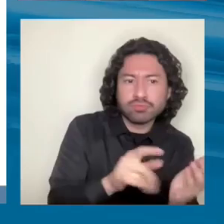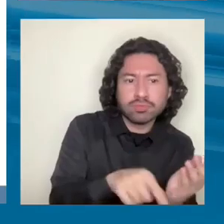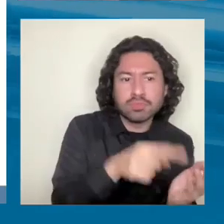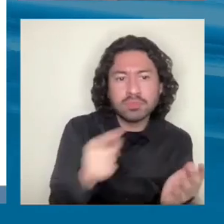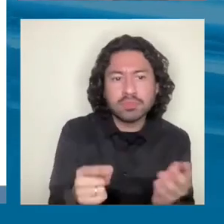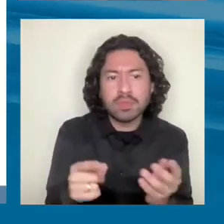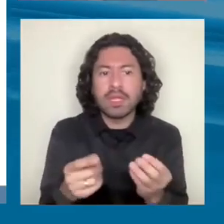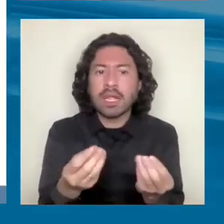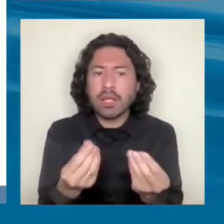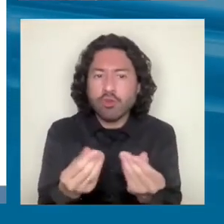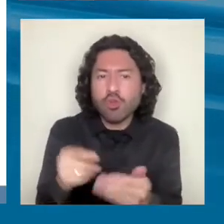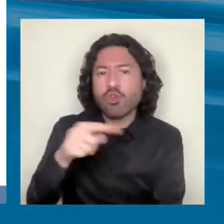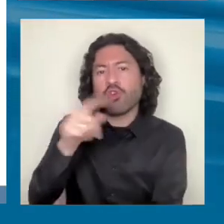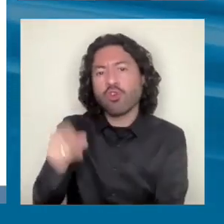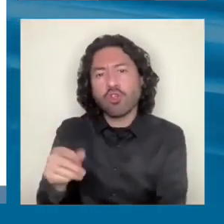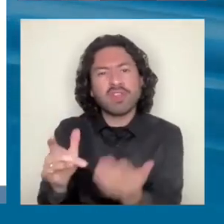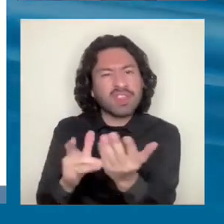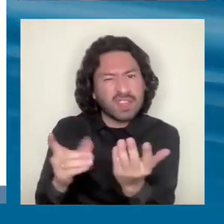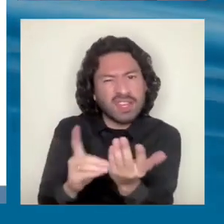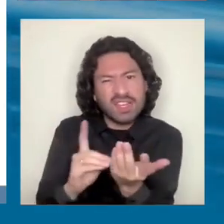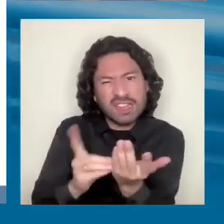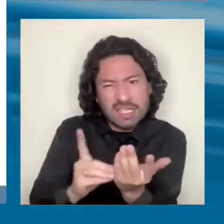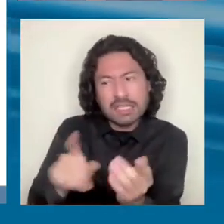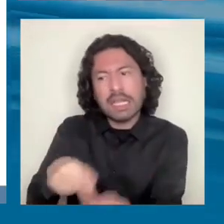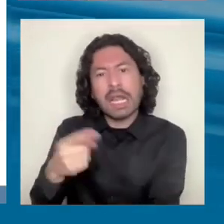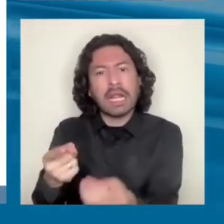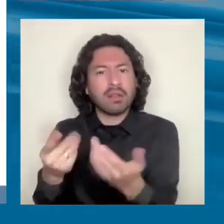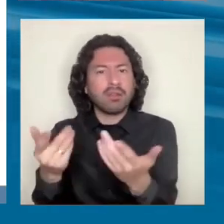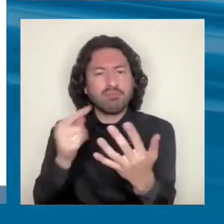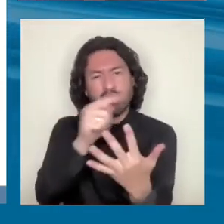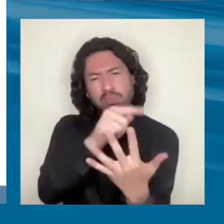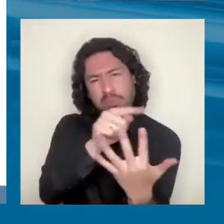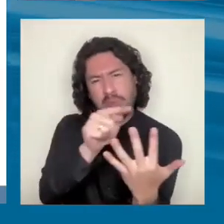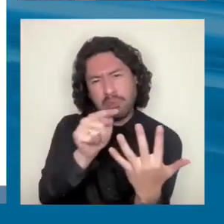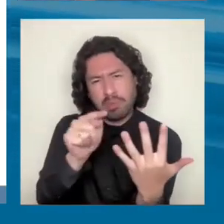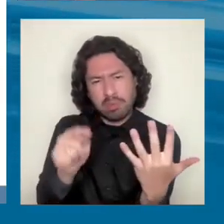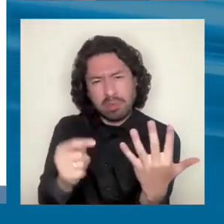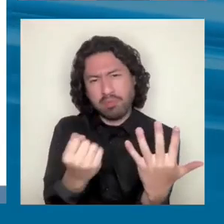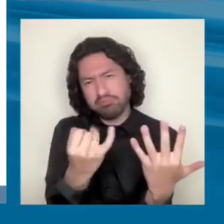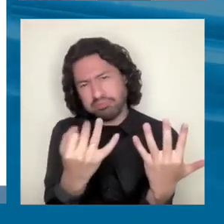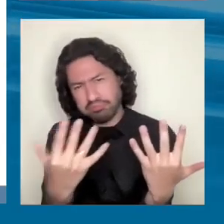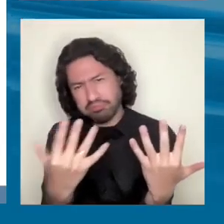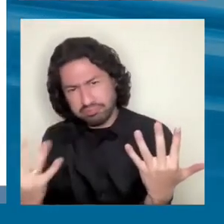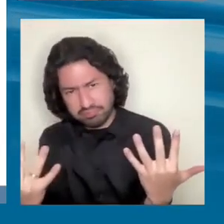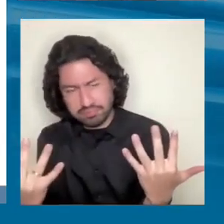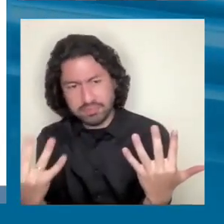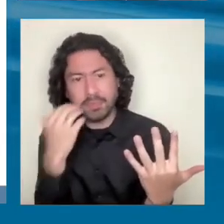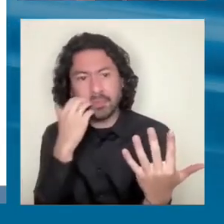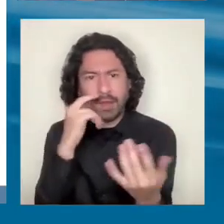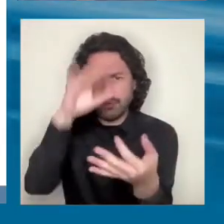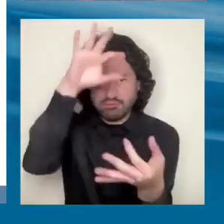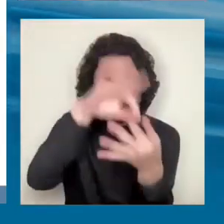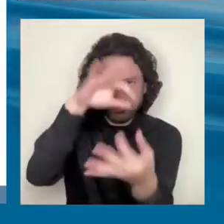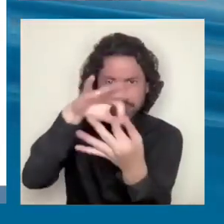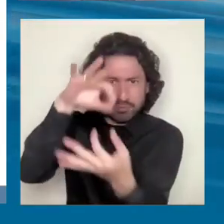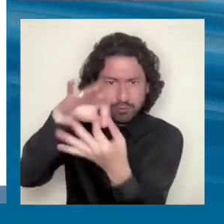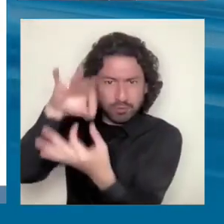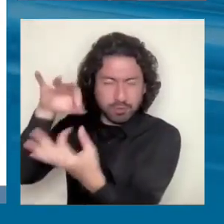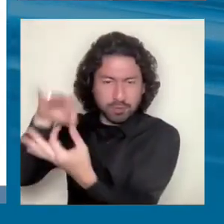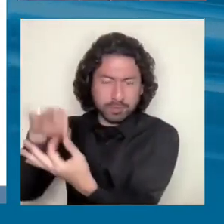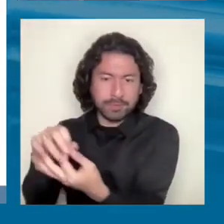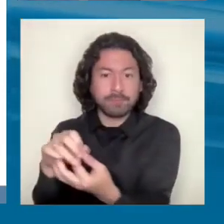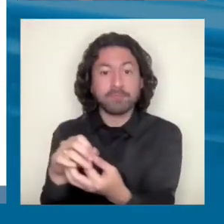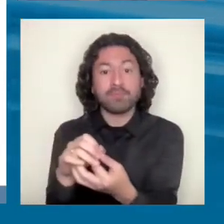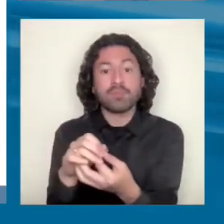transformación digital, los ecosistemas de emprendimiento, el cierre de brechas de talento humano, el financiamiento, etc. Entonces, bueno, aquí